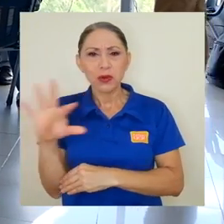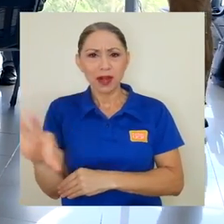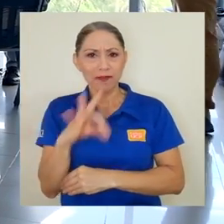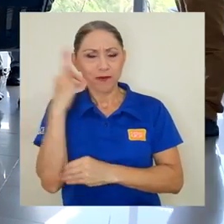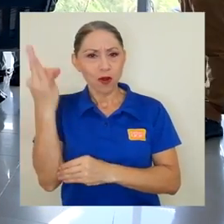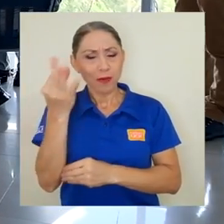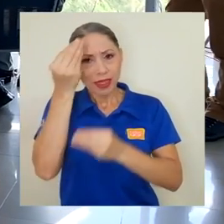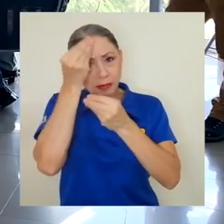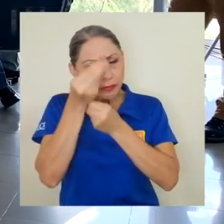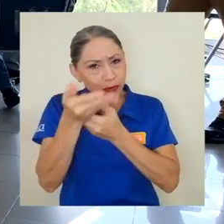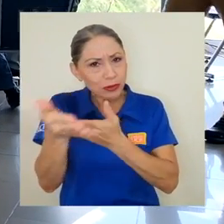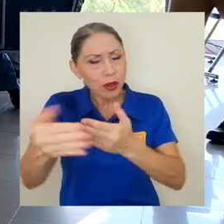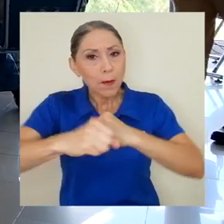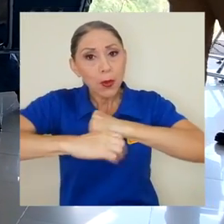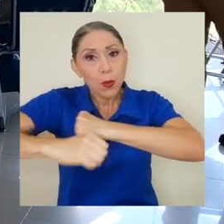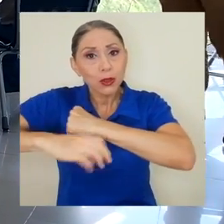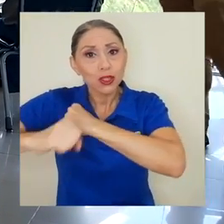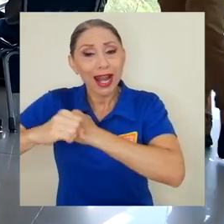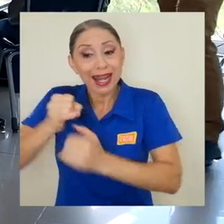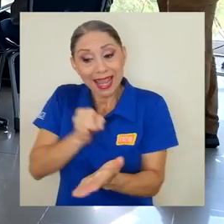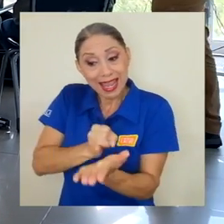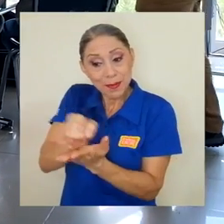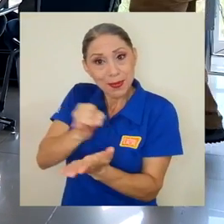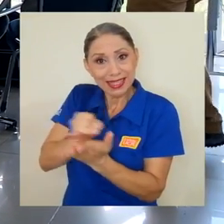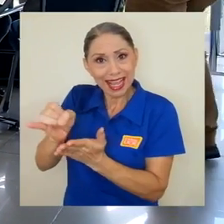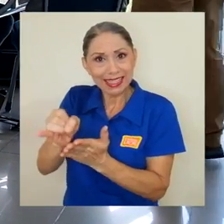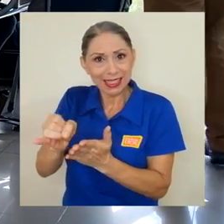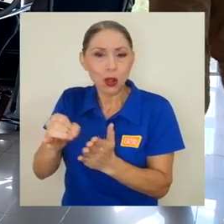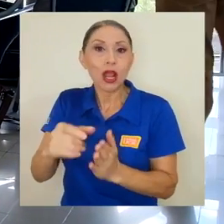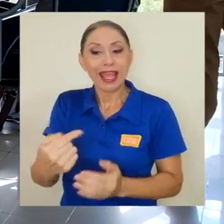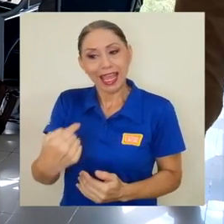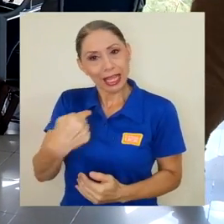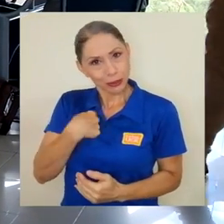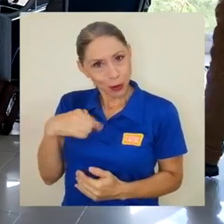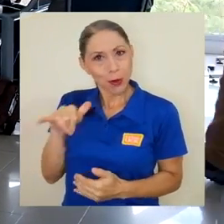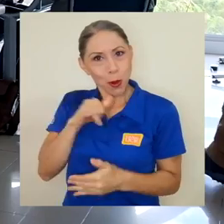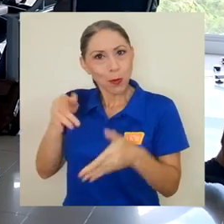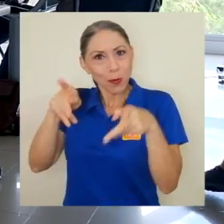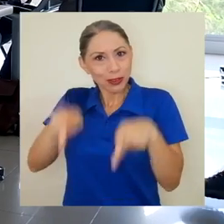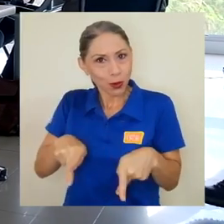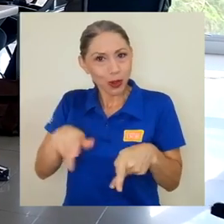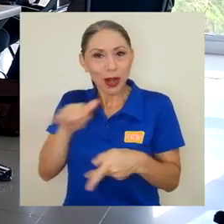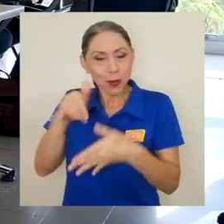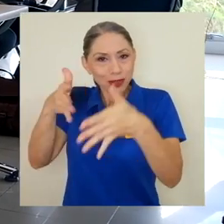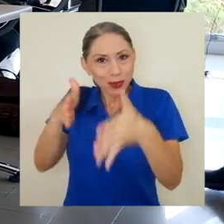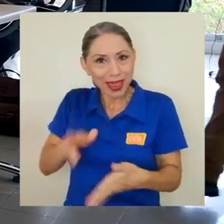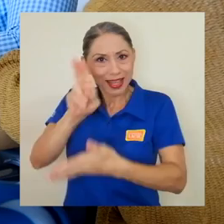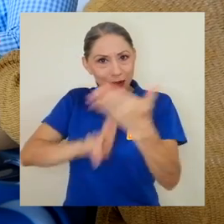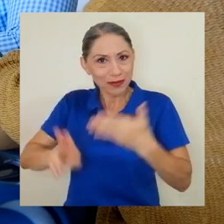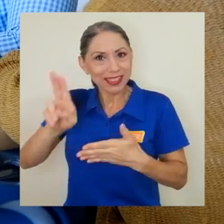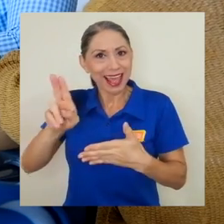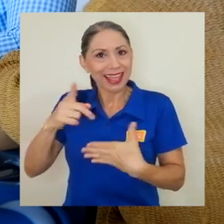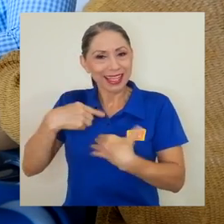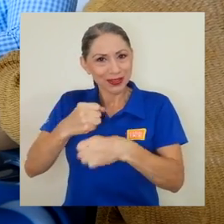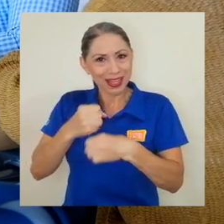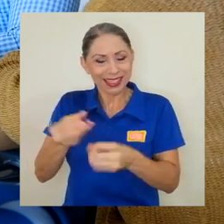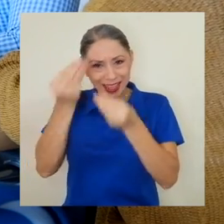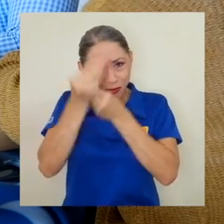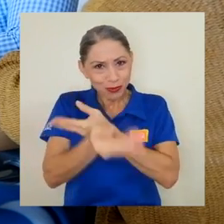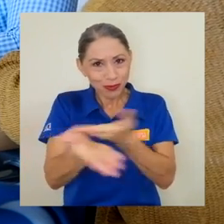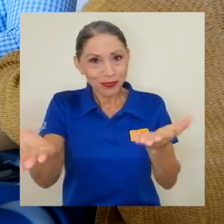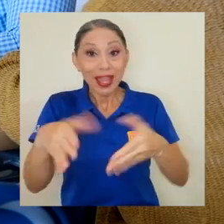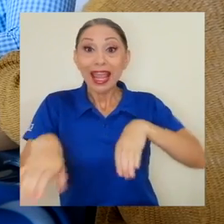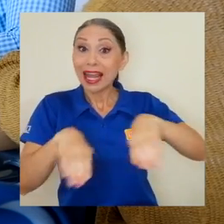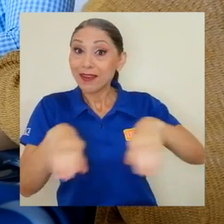promocionar la investigación que yo, como persona en la universidad, como estudiante, estoy haciendo. Aunque el evento es